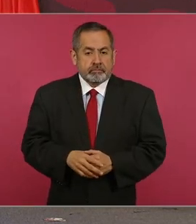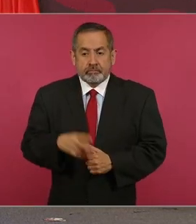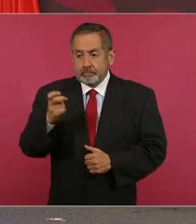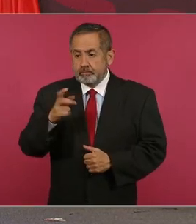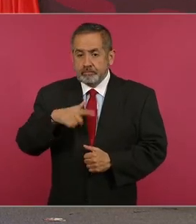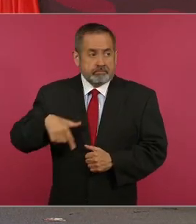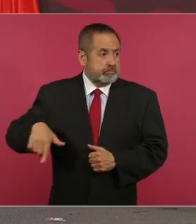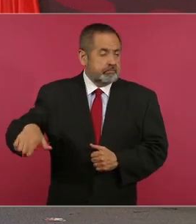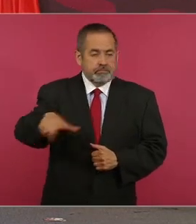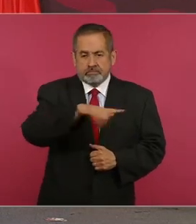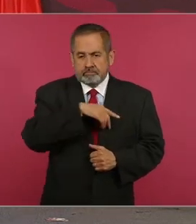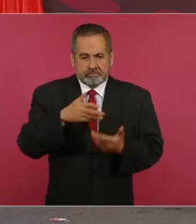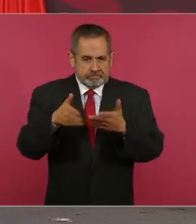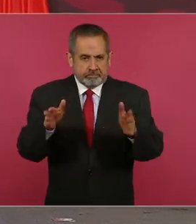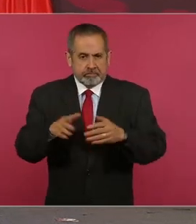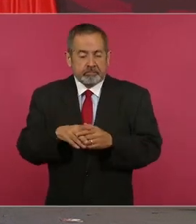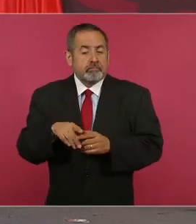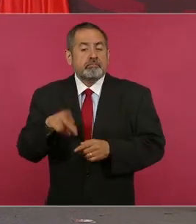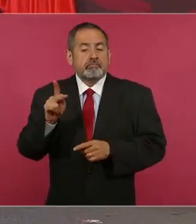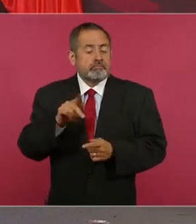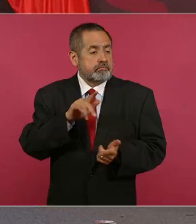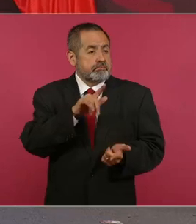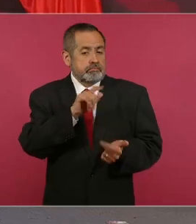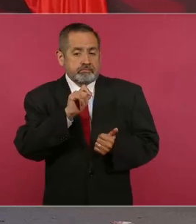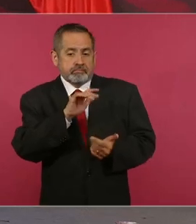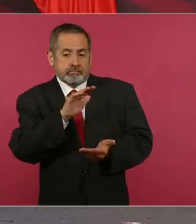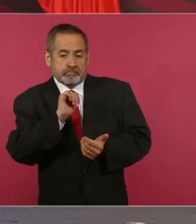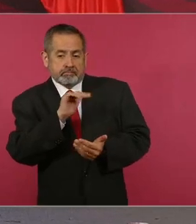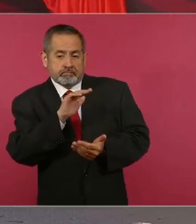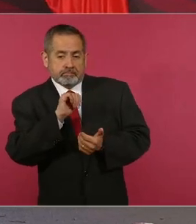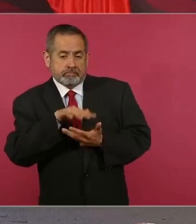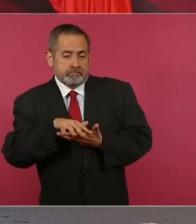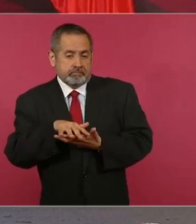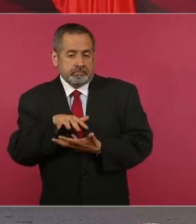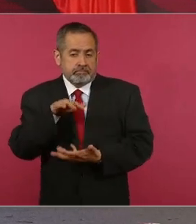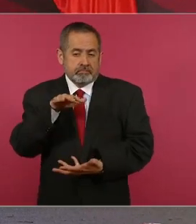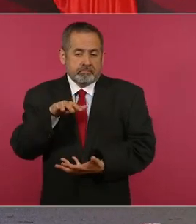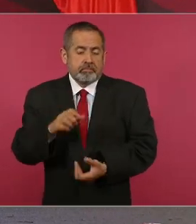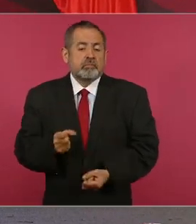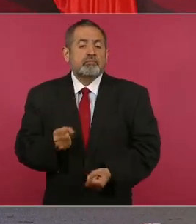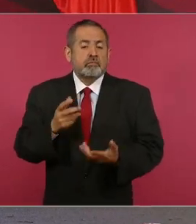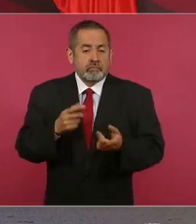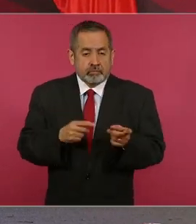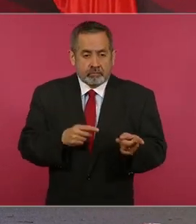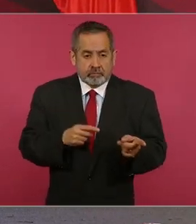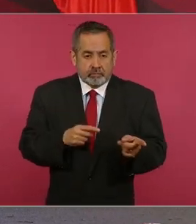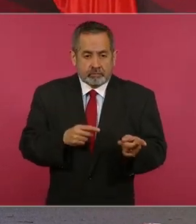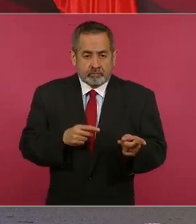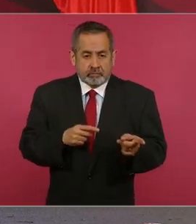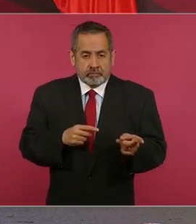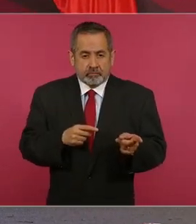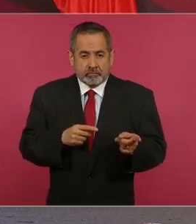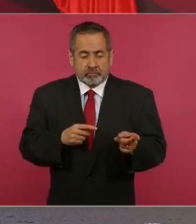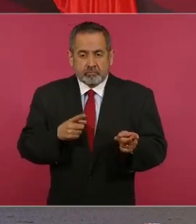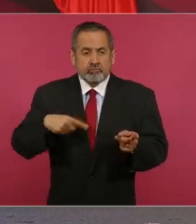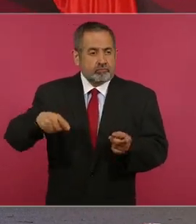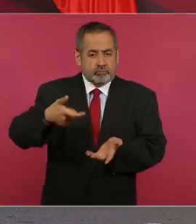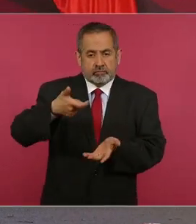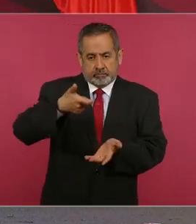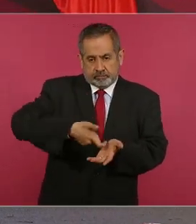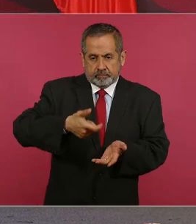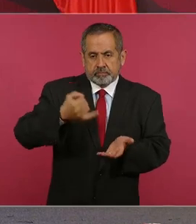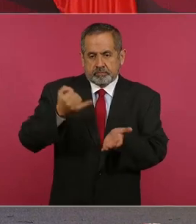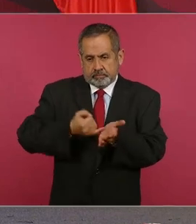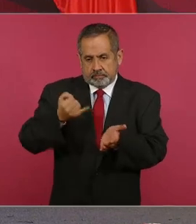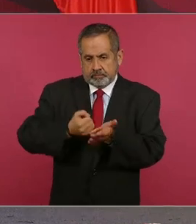general, pero sólo la recaudación de impuestos, las contribuciones de